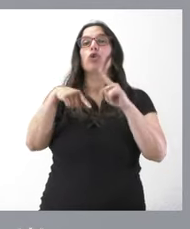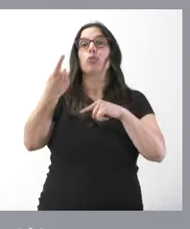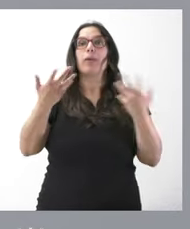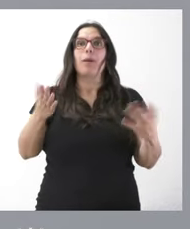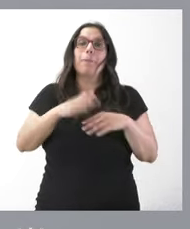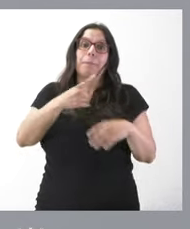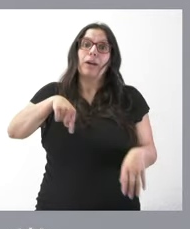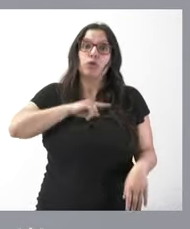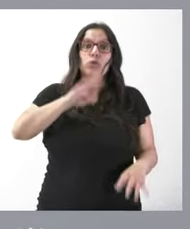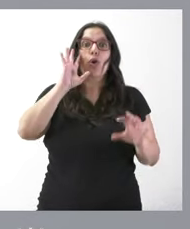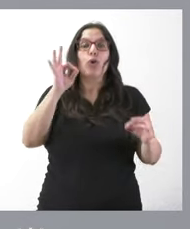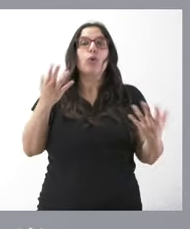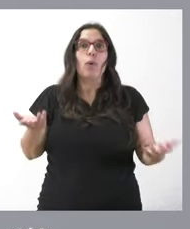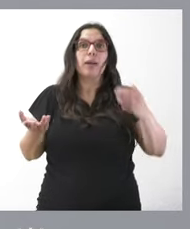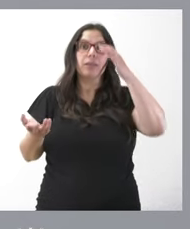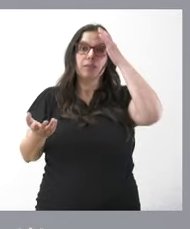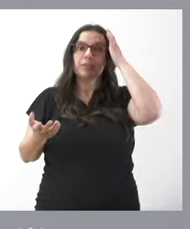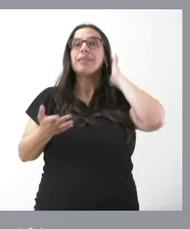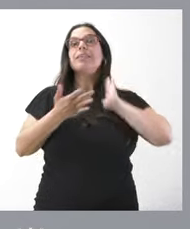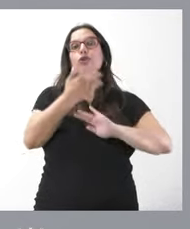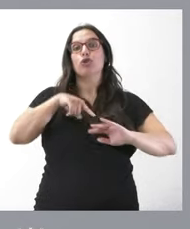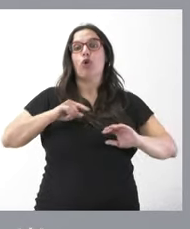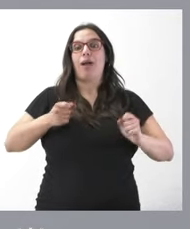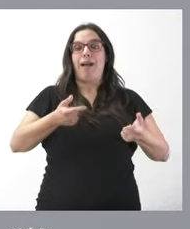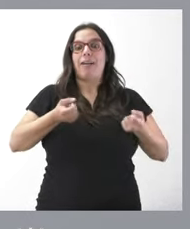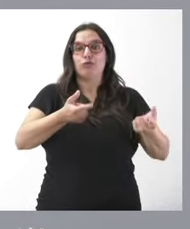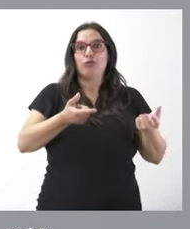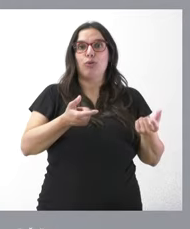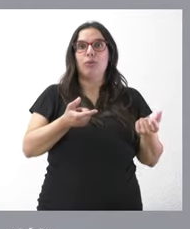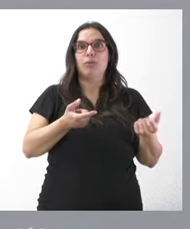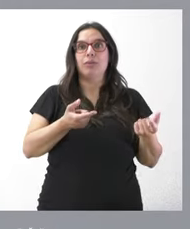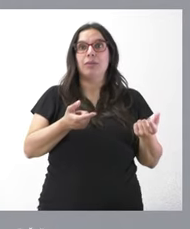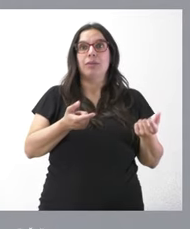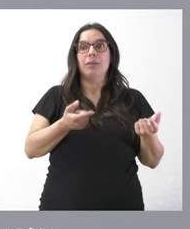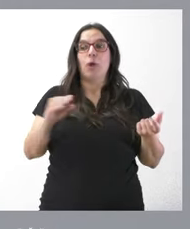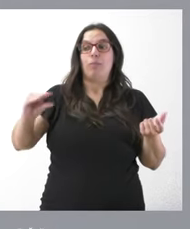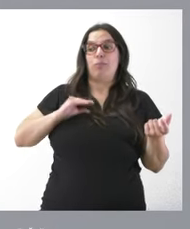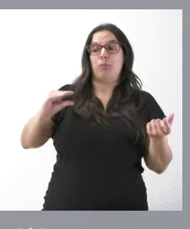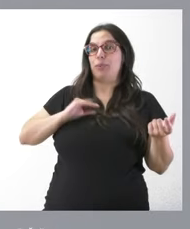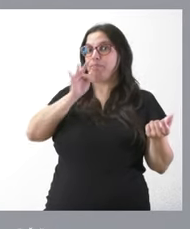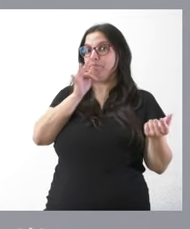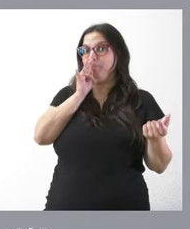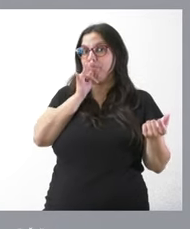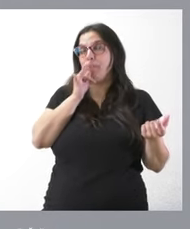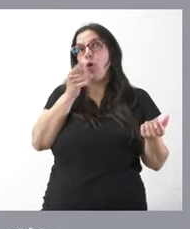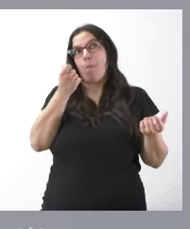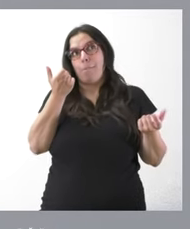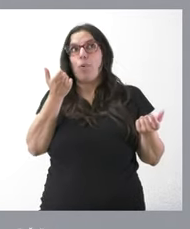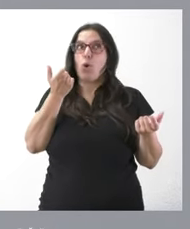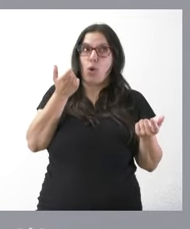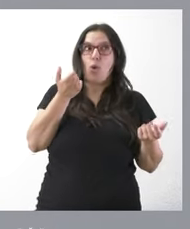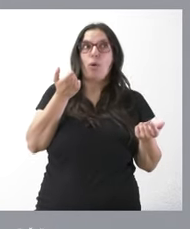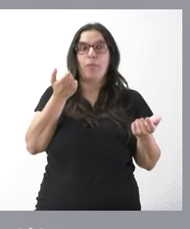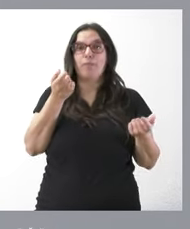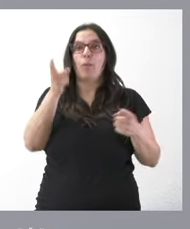lógicamente es que estamos gastando unas cantidades pero el dinero no está llegando en ese importe crea en cierto modo un